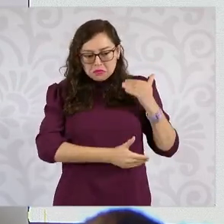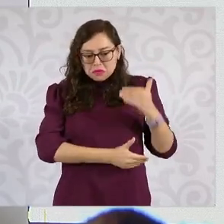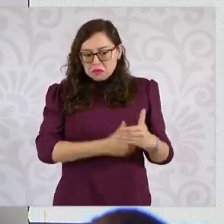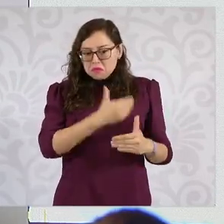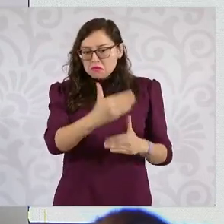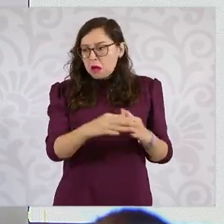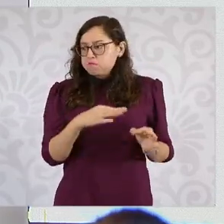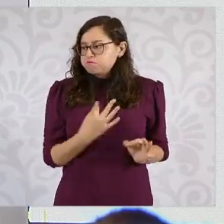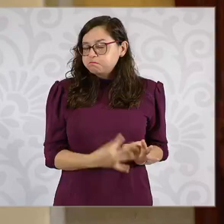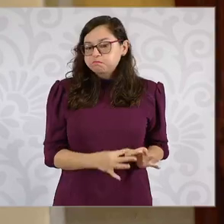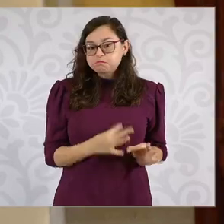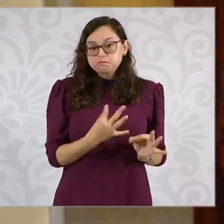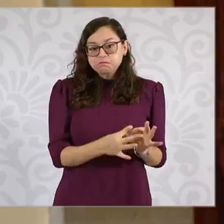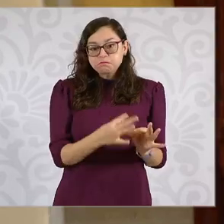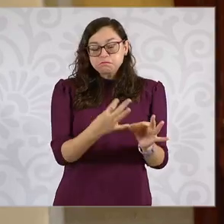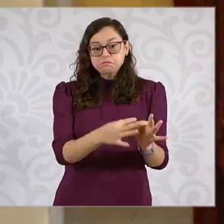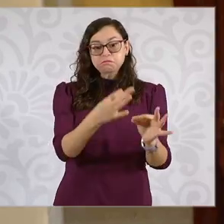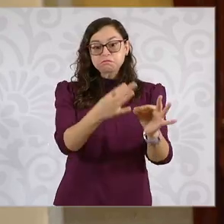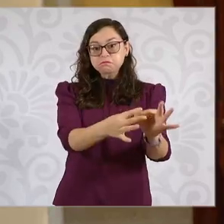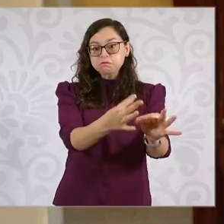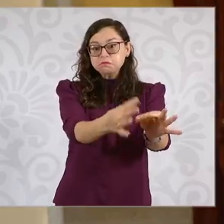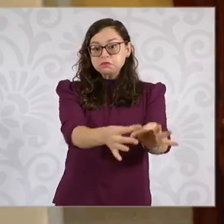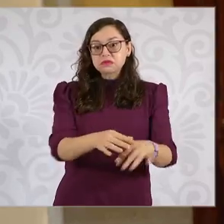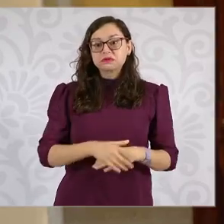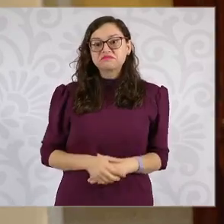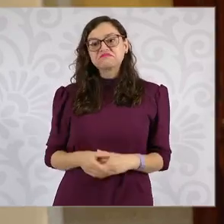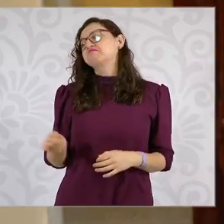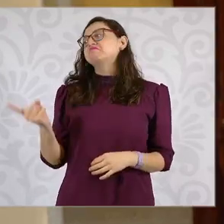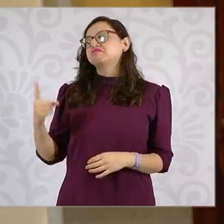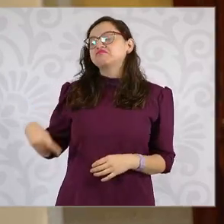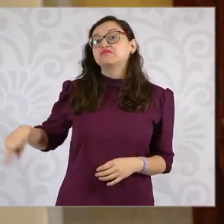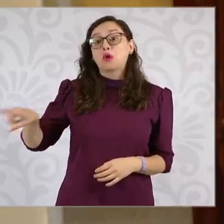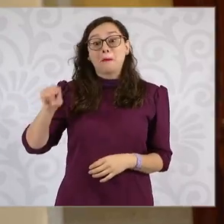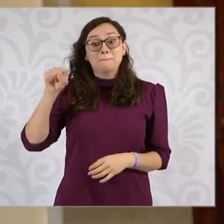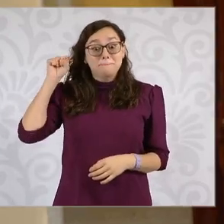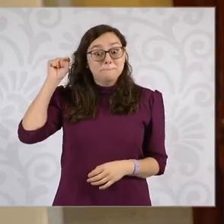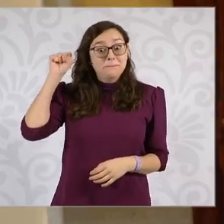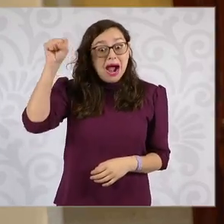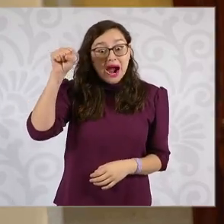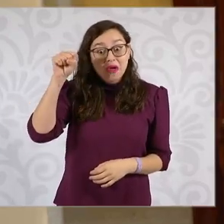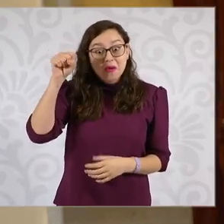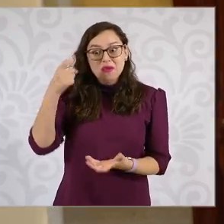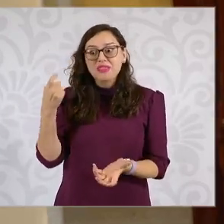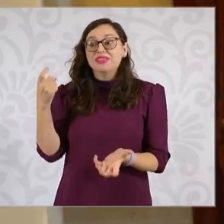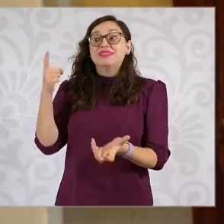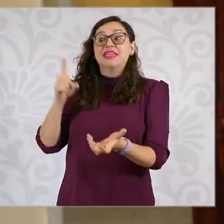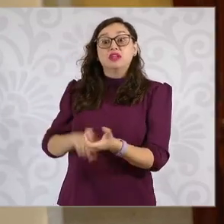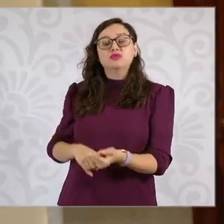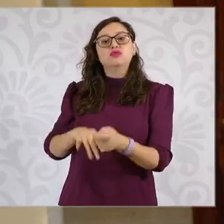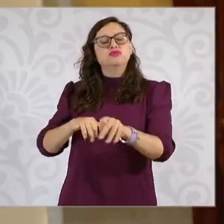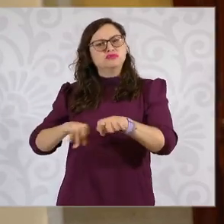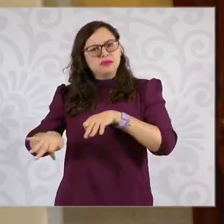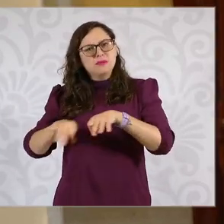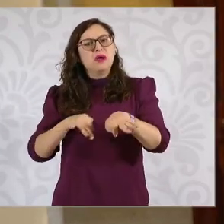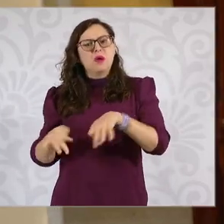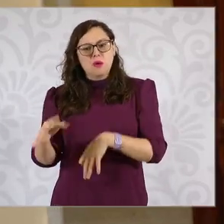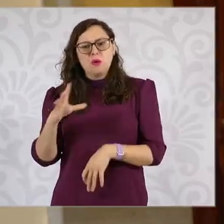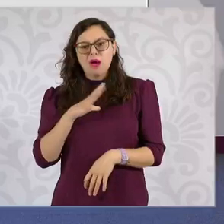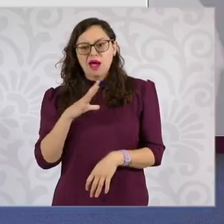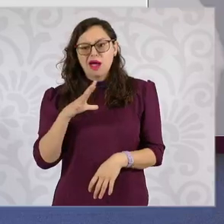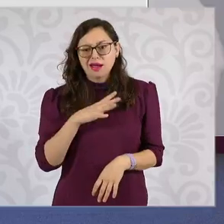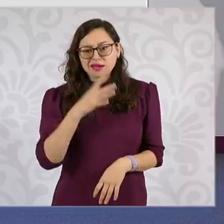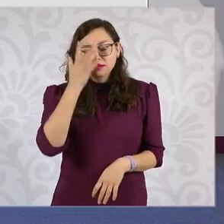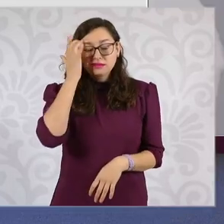Constitucional, se han presentado procedimientos por de inconstitucionalidad, por